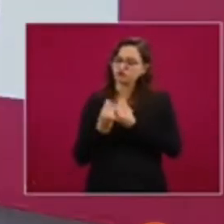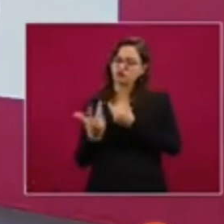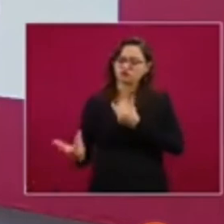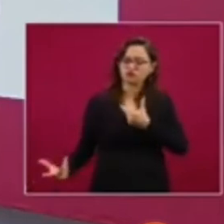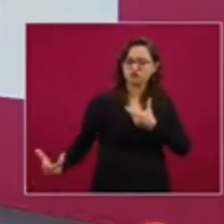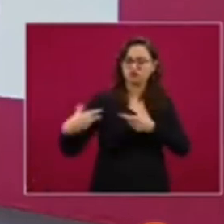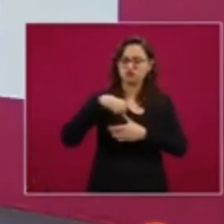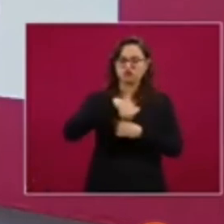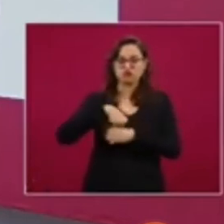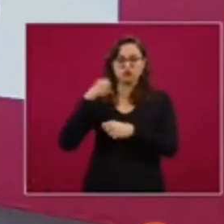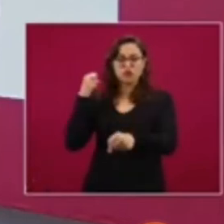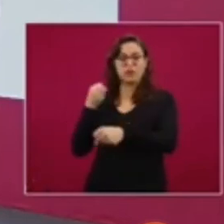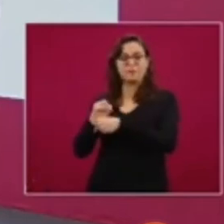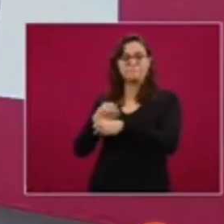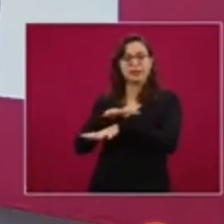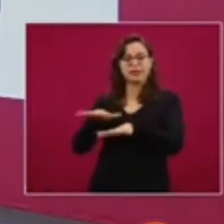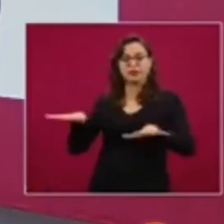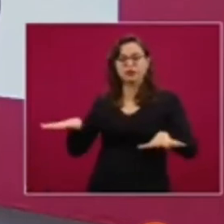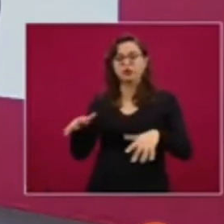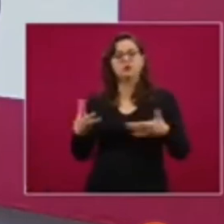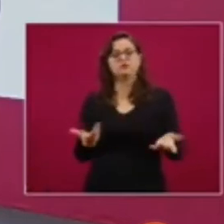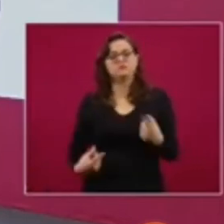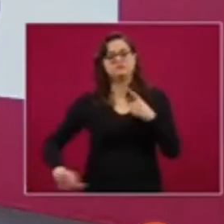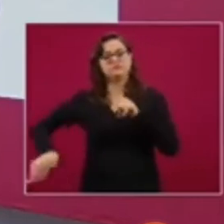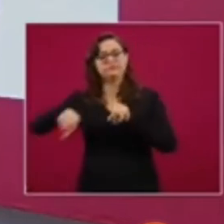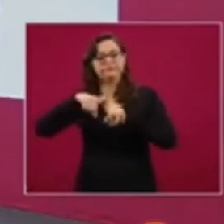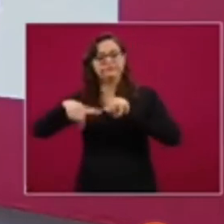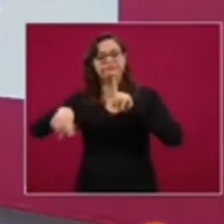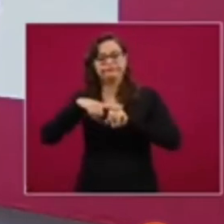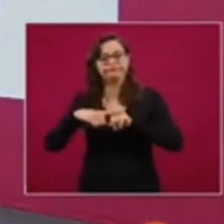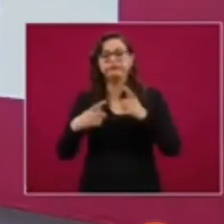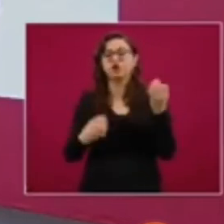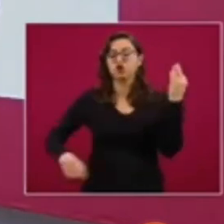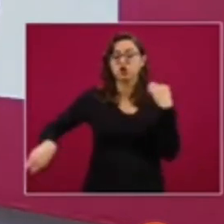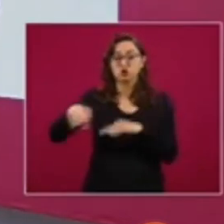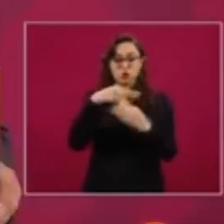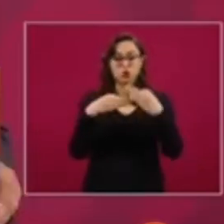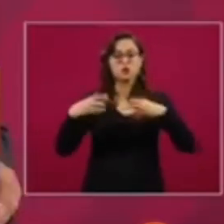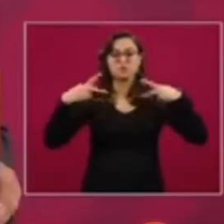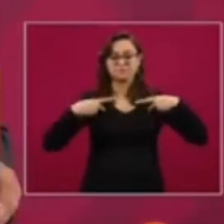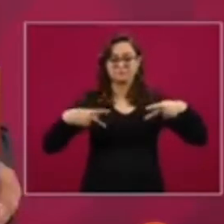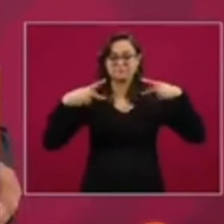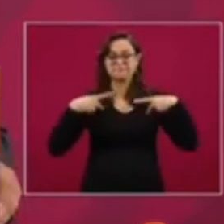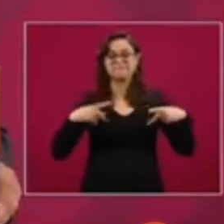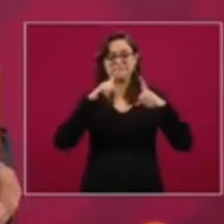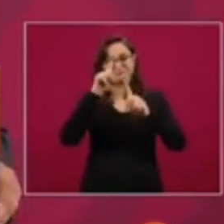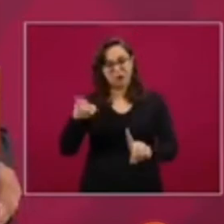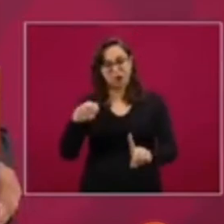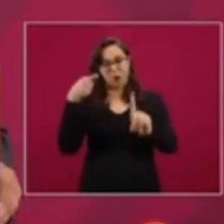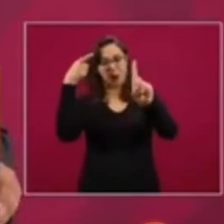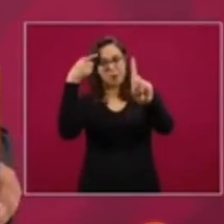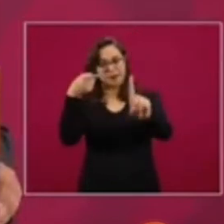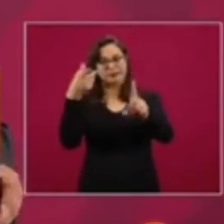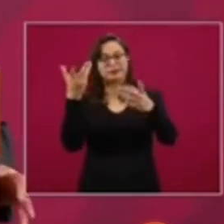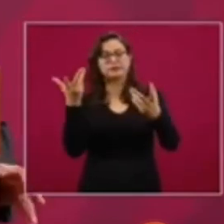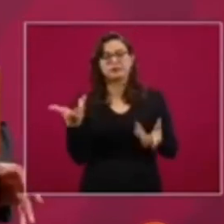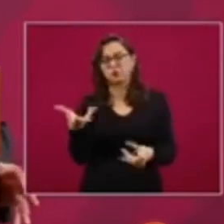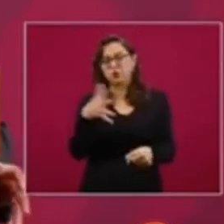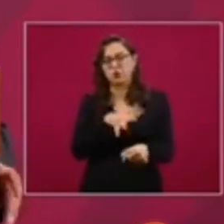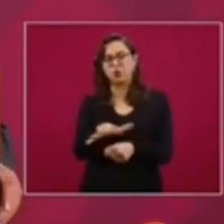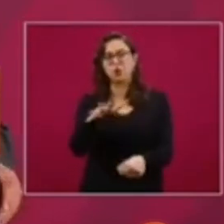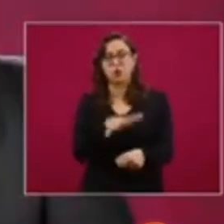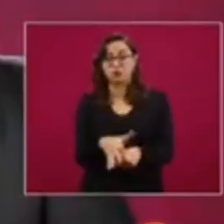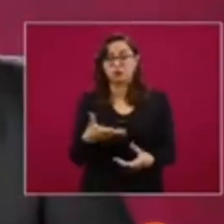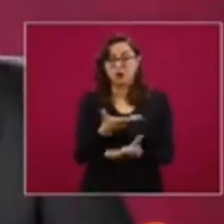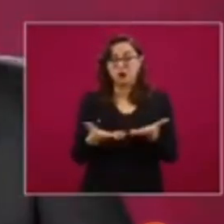impacto positivo sobre la sociedad y todo mundo estemos buscando el objetivo más importante que se ha impuesto esta